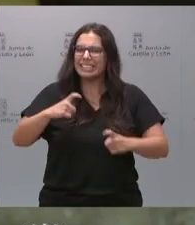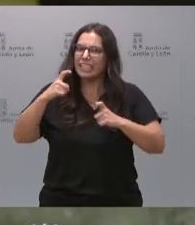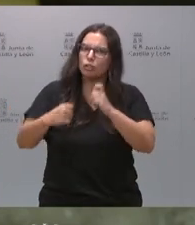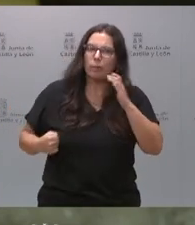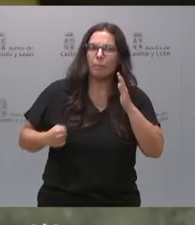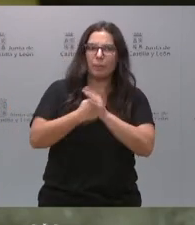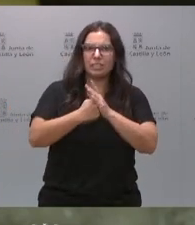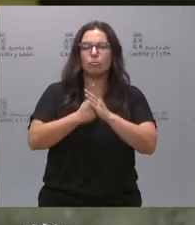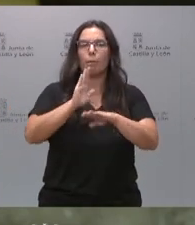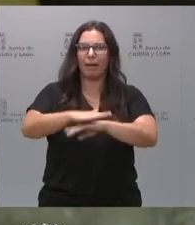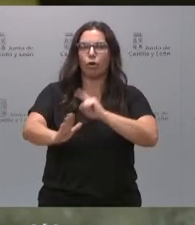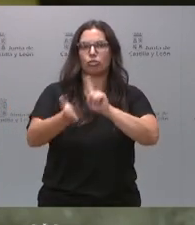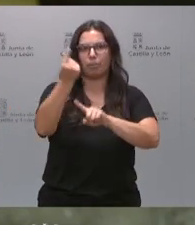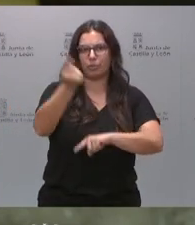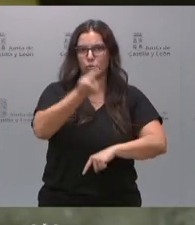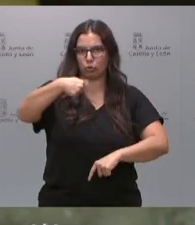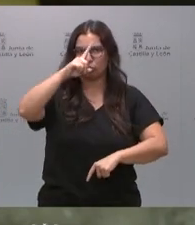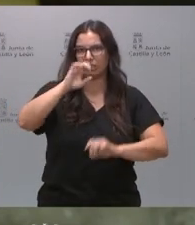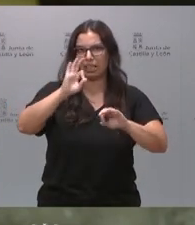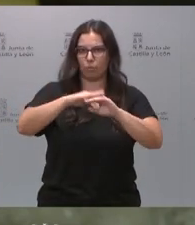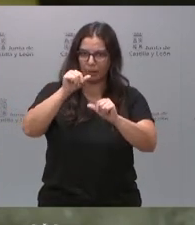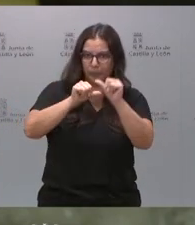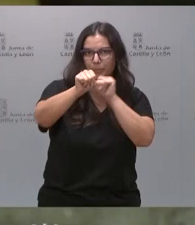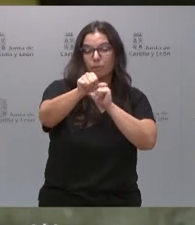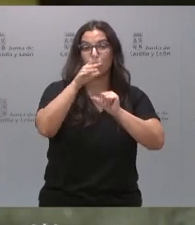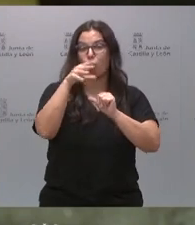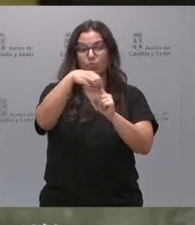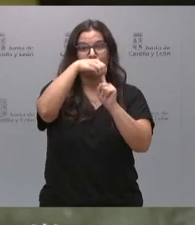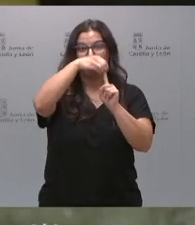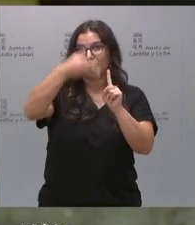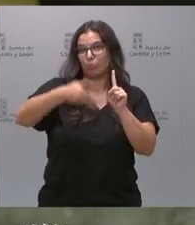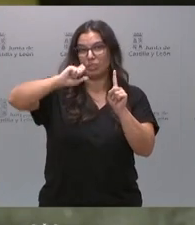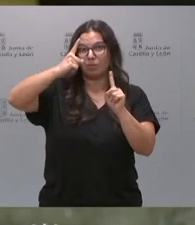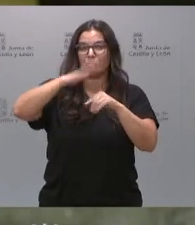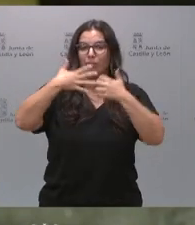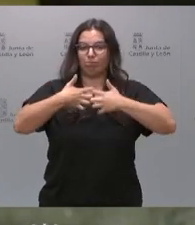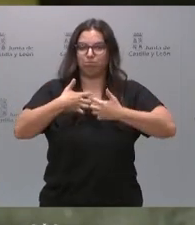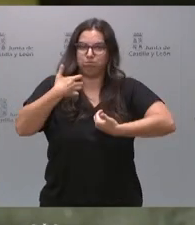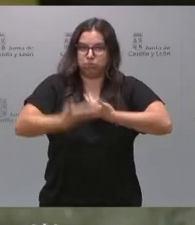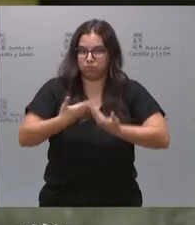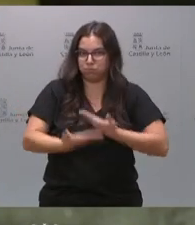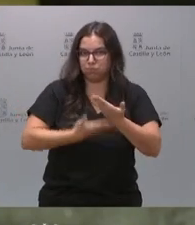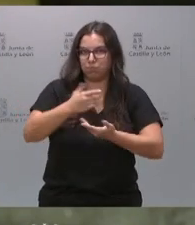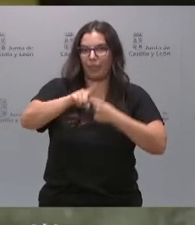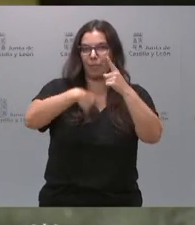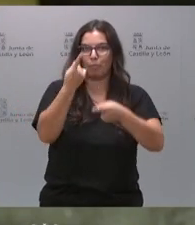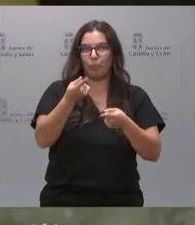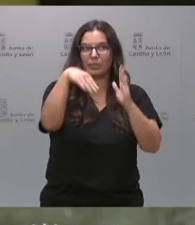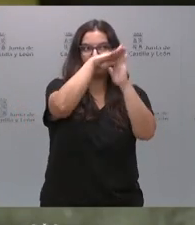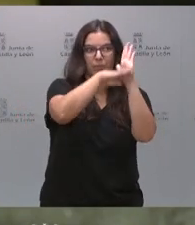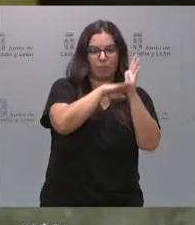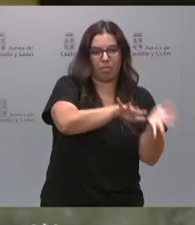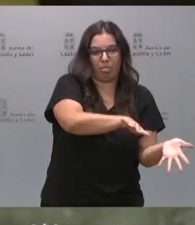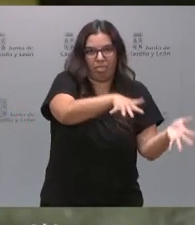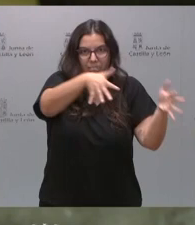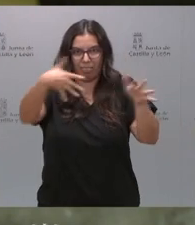tenga un presupuesto, porque es el instrumento más importante para poder transformar la realidad,